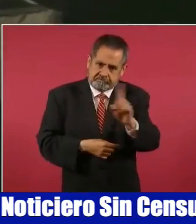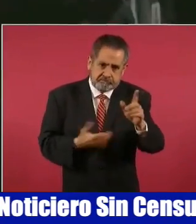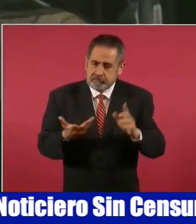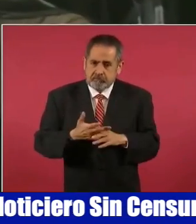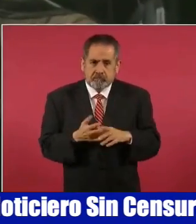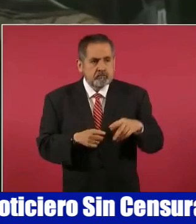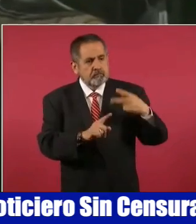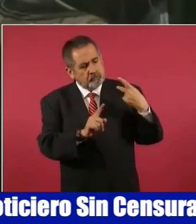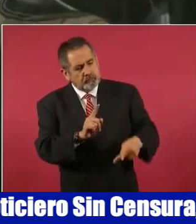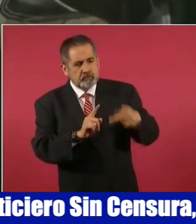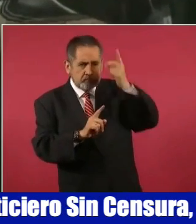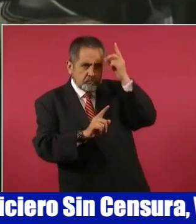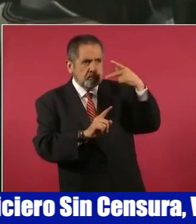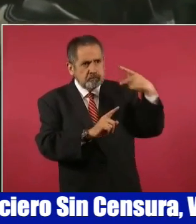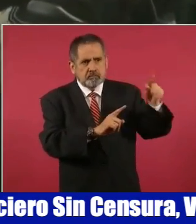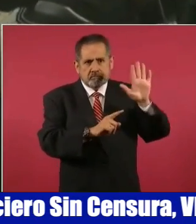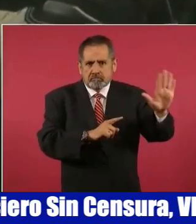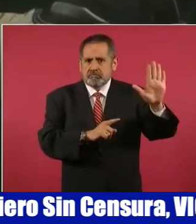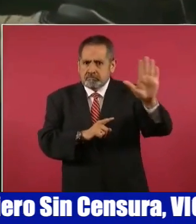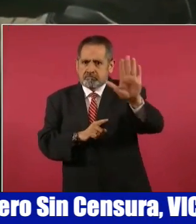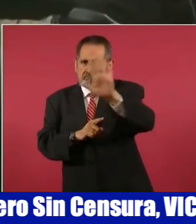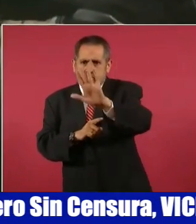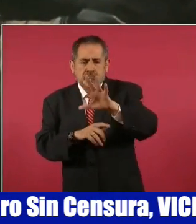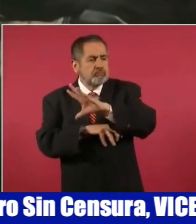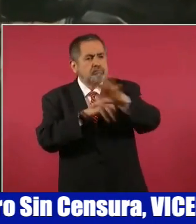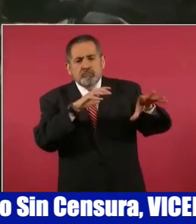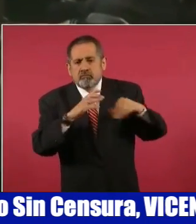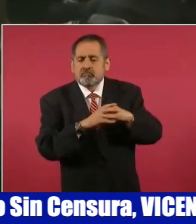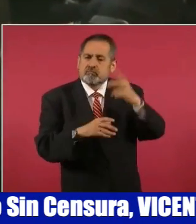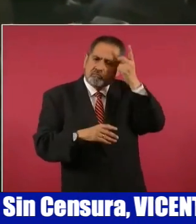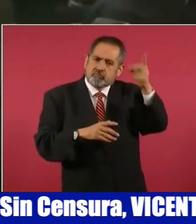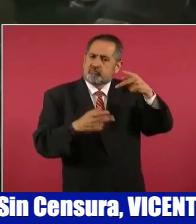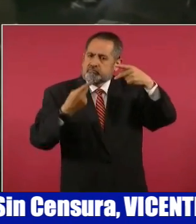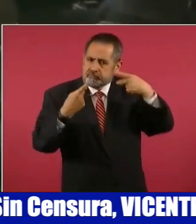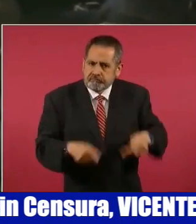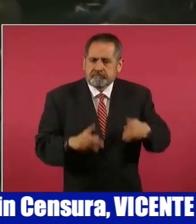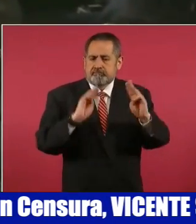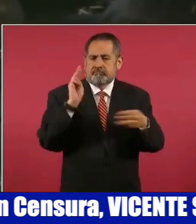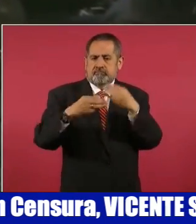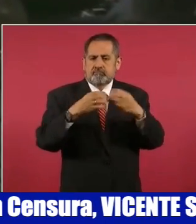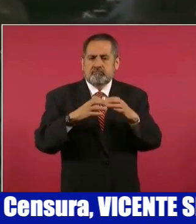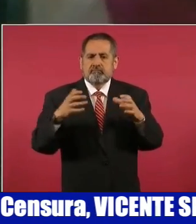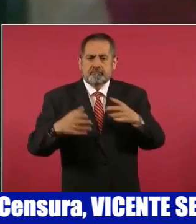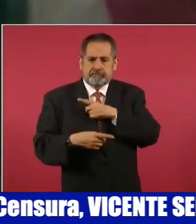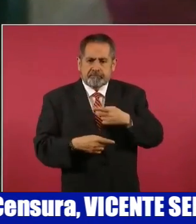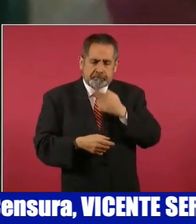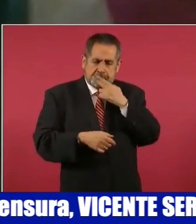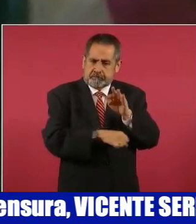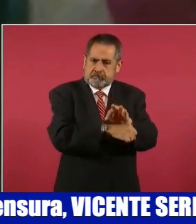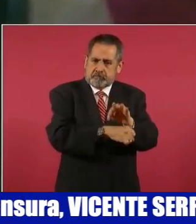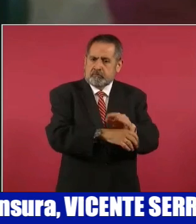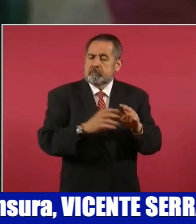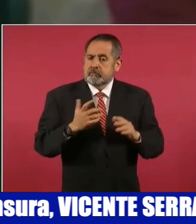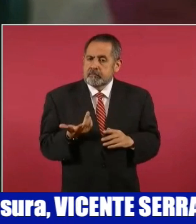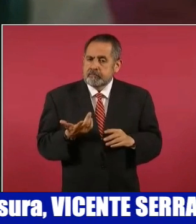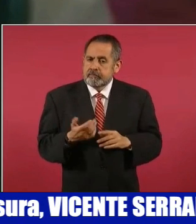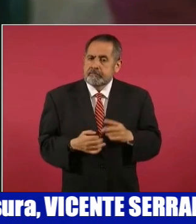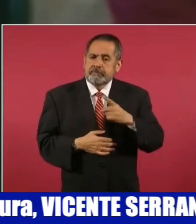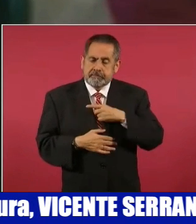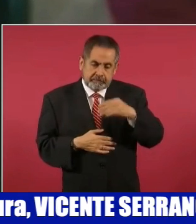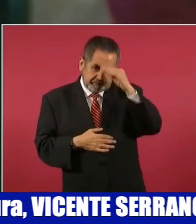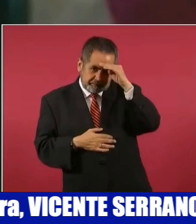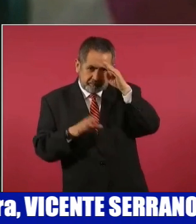patrimoniales de la humanidad son de todos y todos debemos protegerlos. Hay que apostar